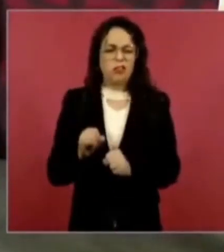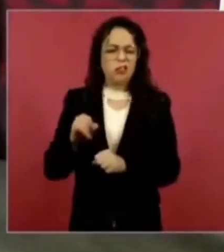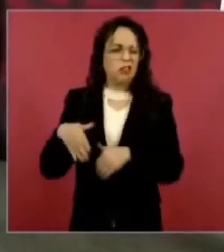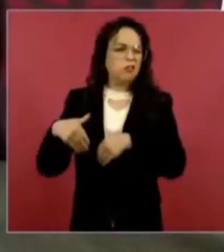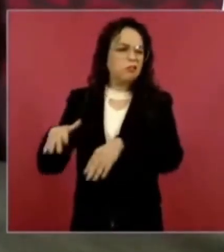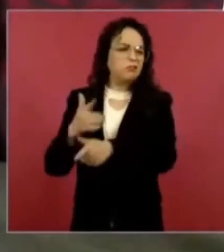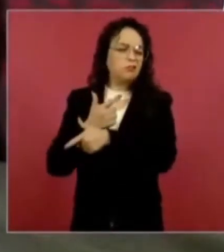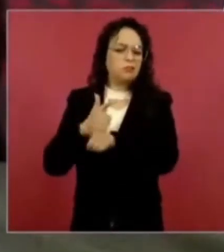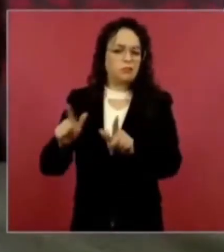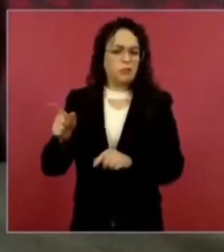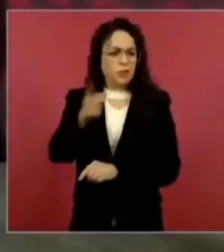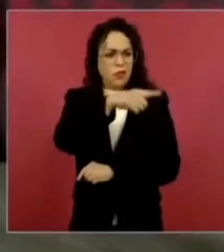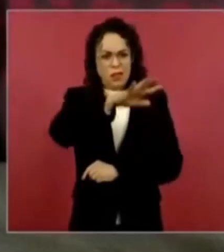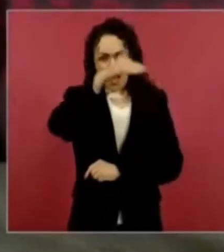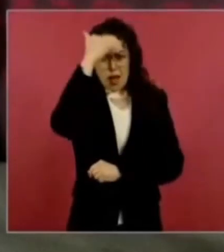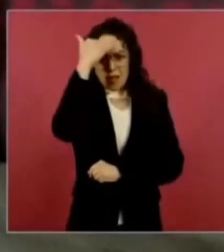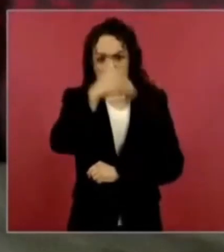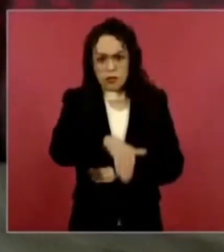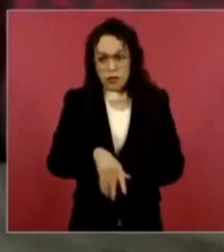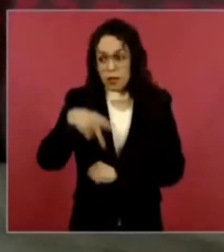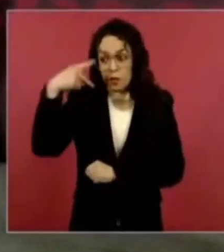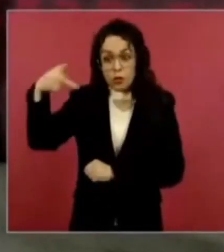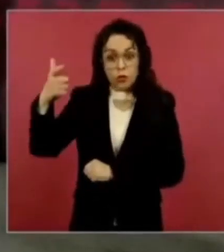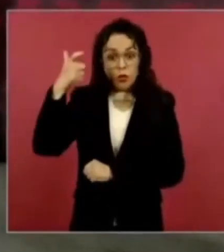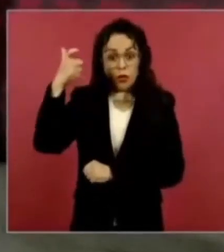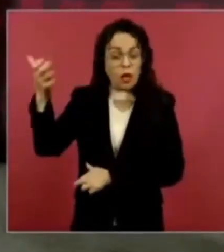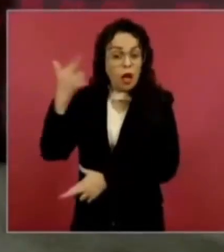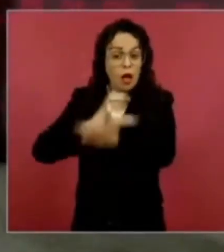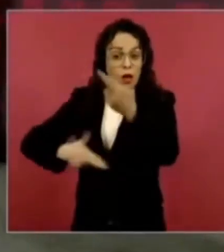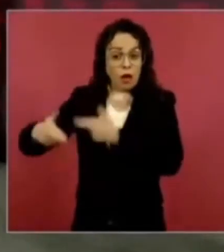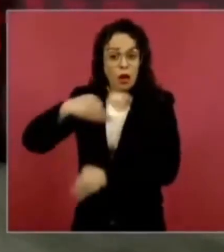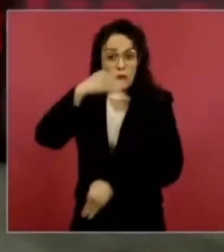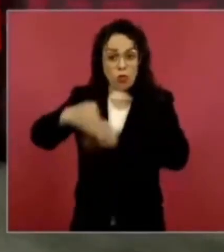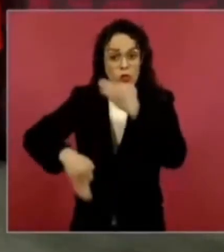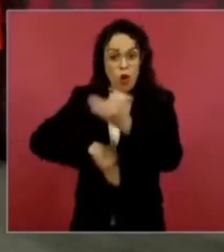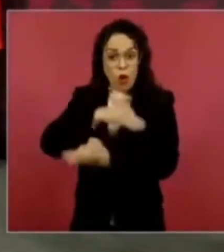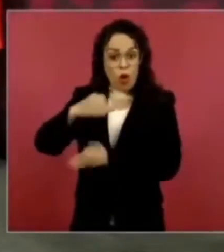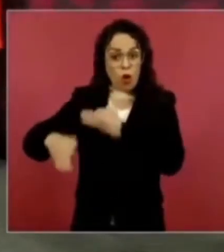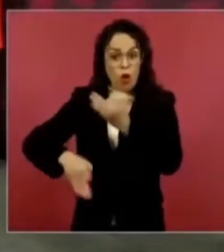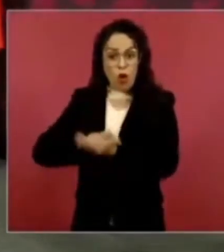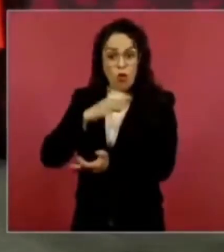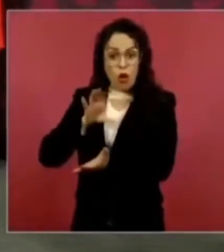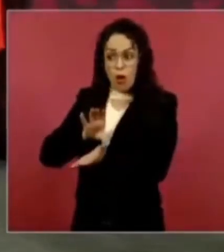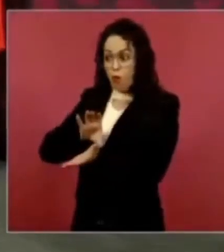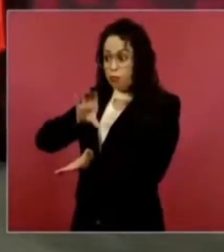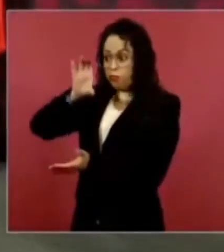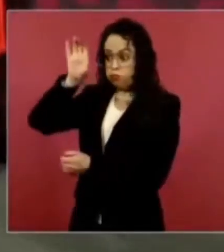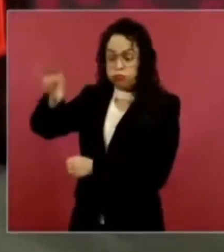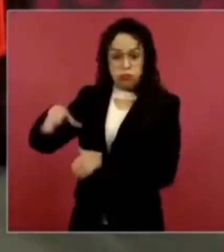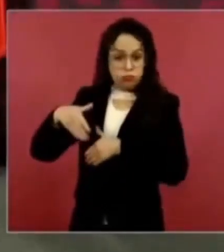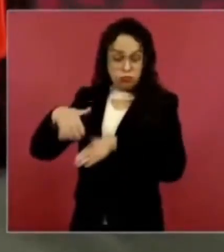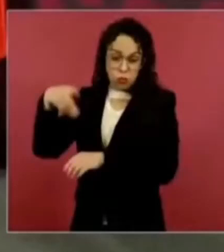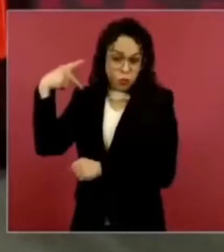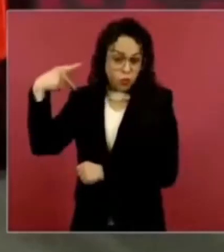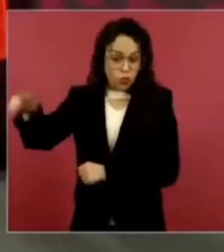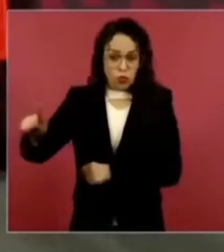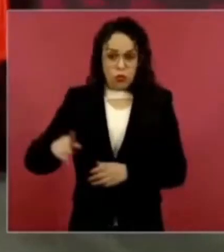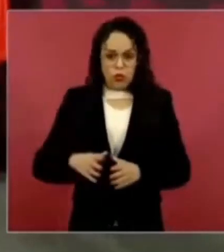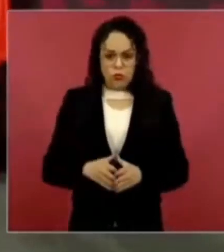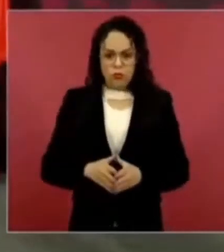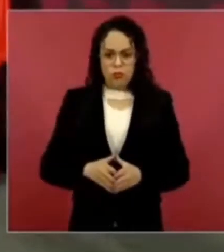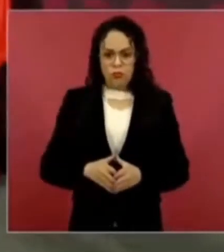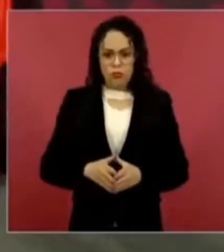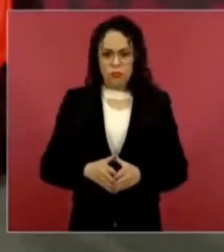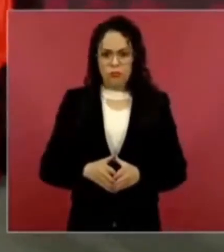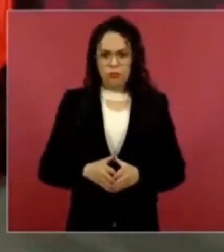Y le devolvieron todo el dinero. Le devolvieron todo el dinero. Todo